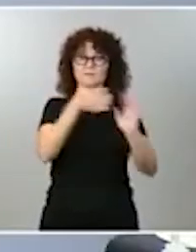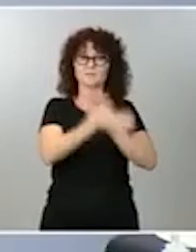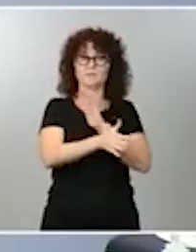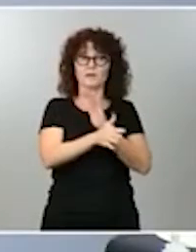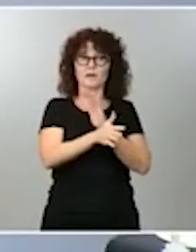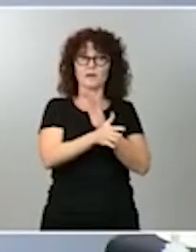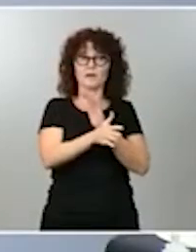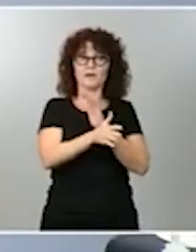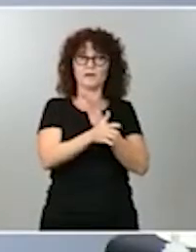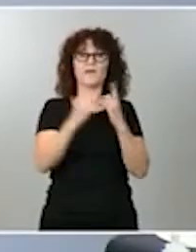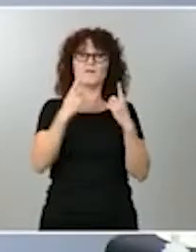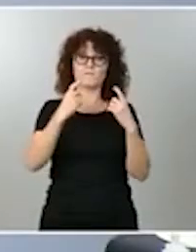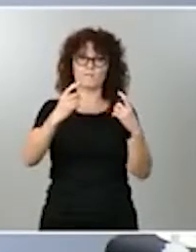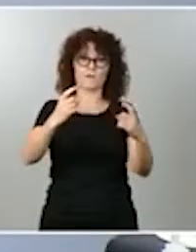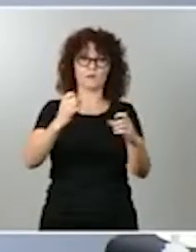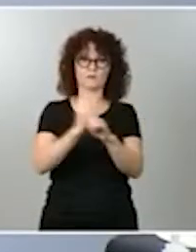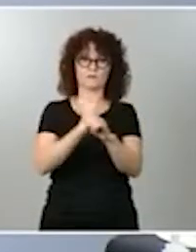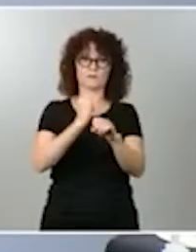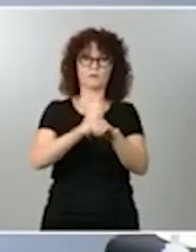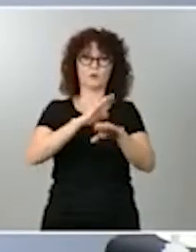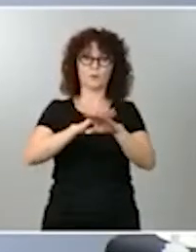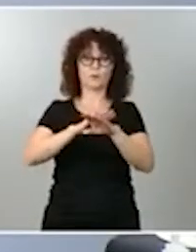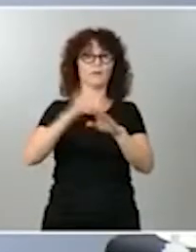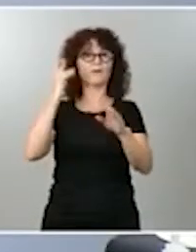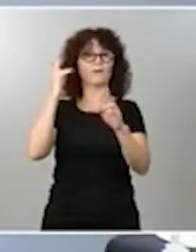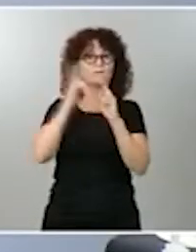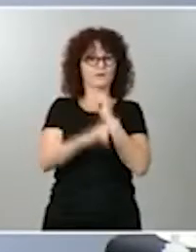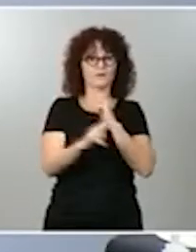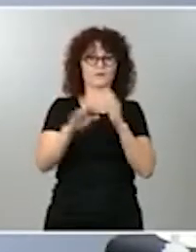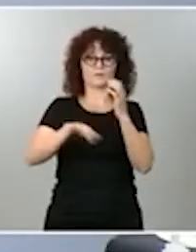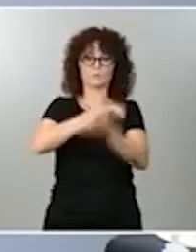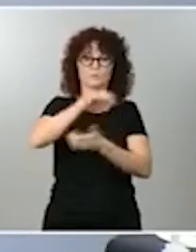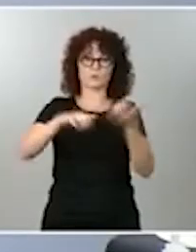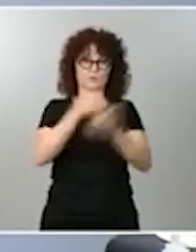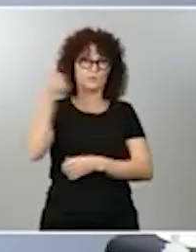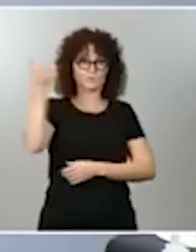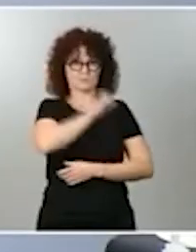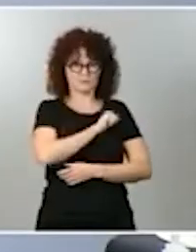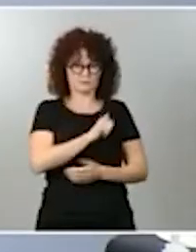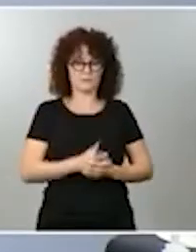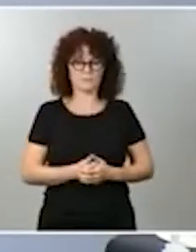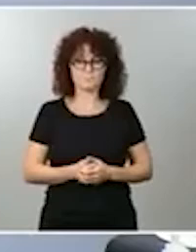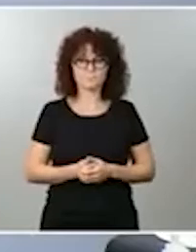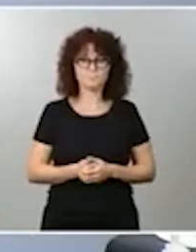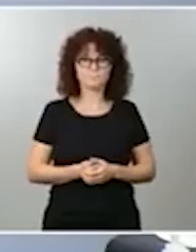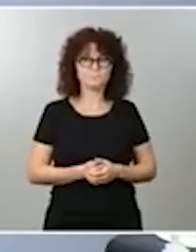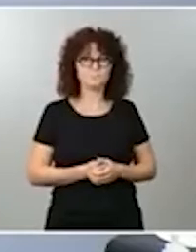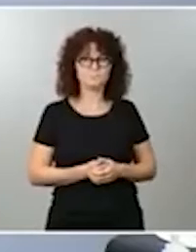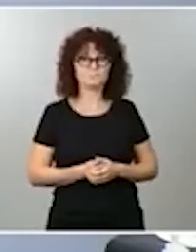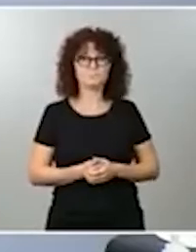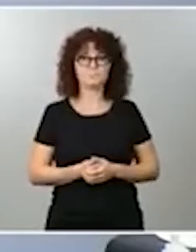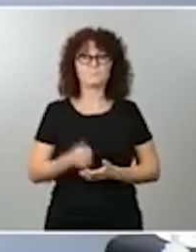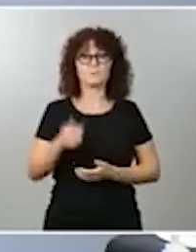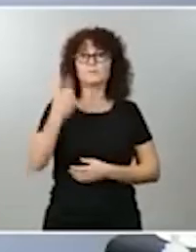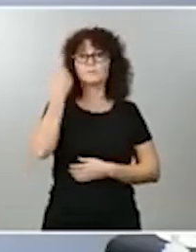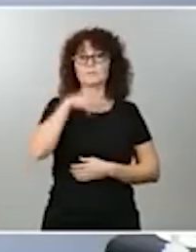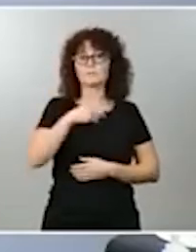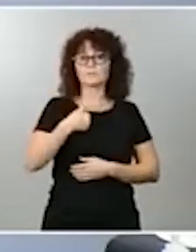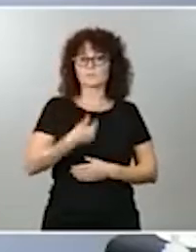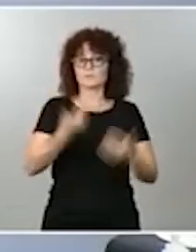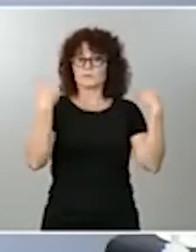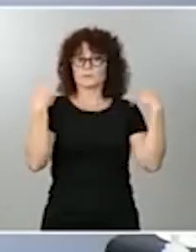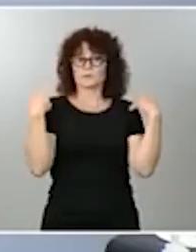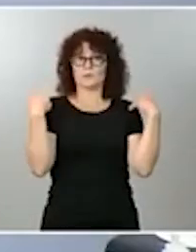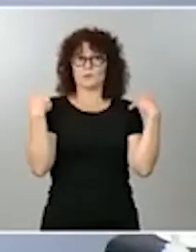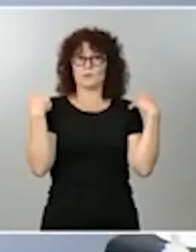hacer todavía para combatir de forma eficaz la violencia machista. Y sabemos que nuestra responsabilidad y nuestro objetivo es llegar a tiempo, que sepan